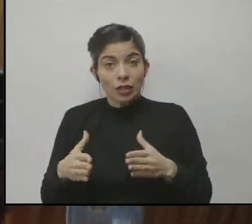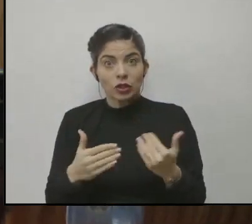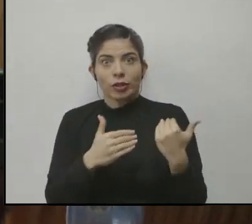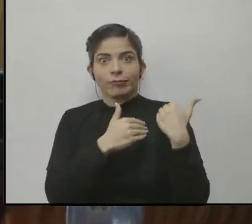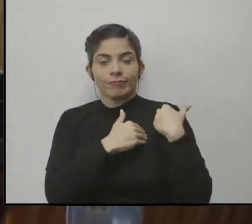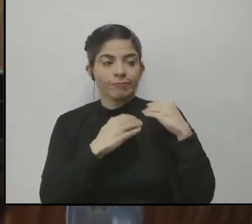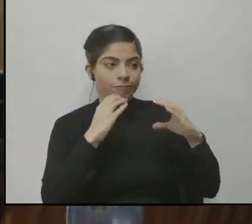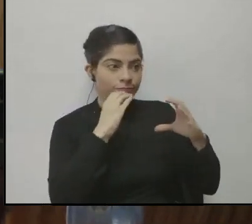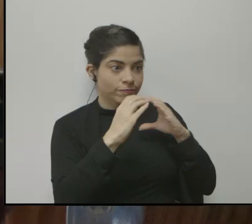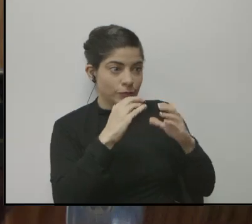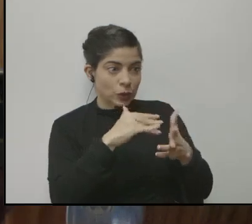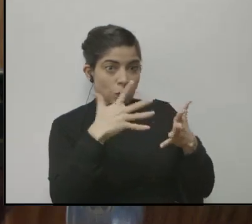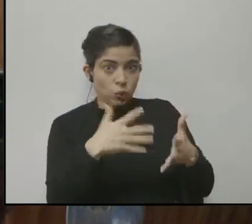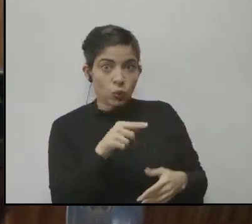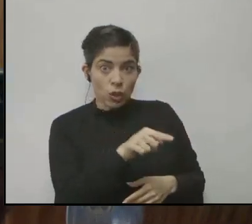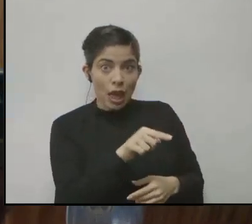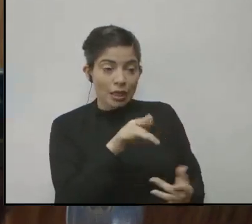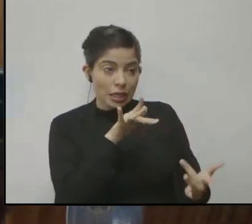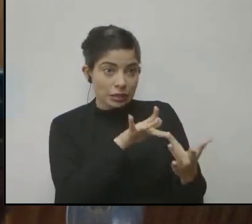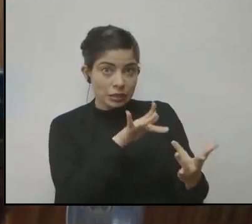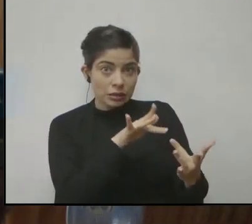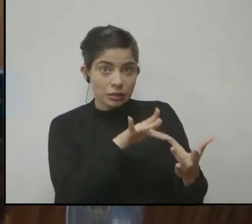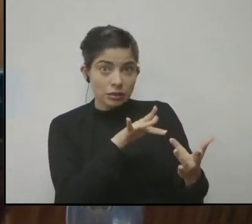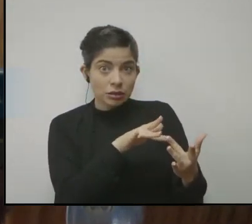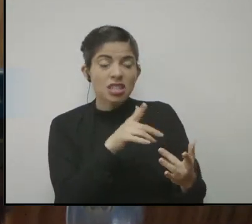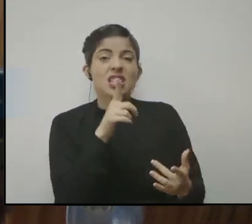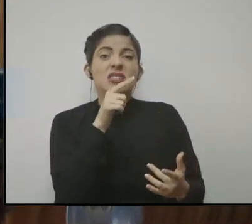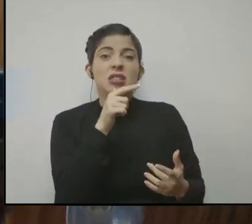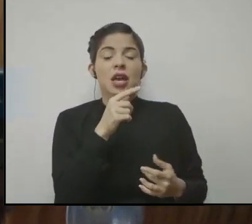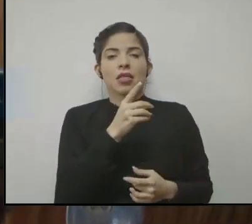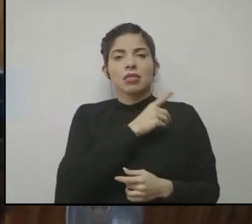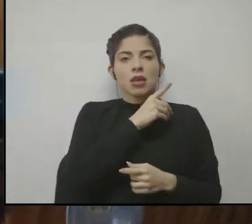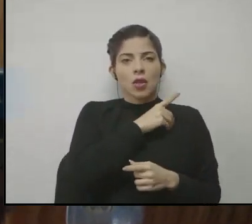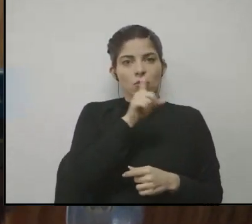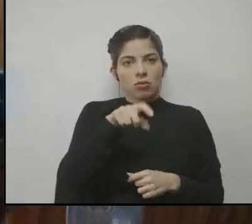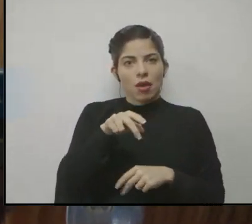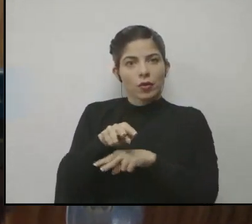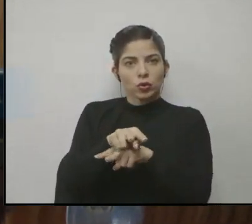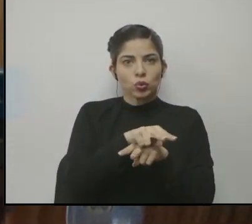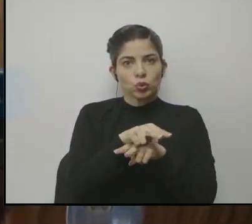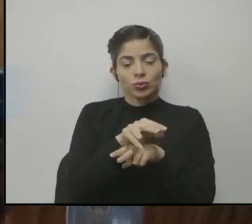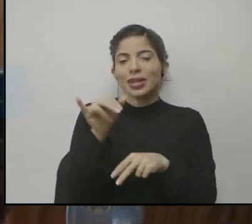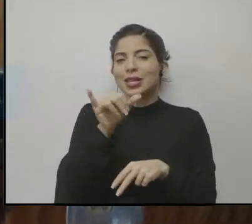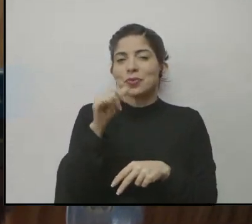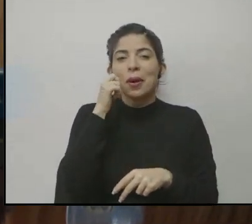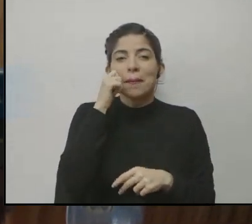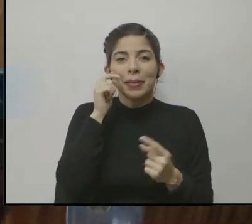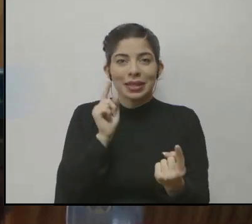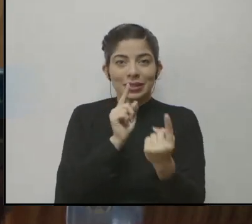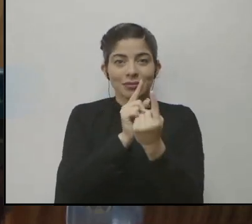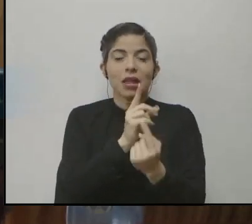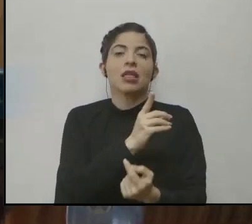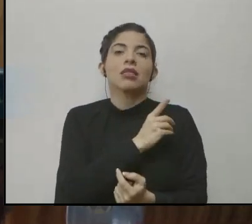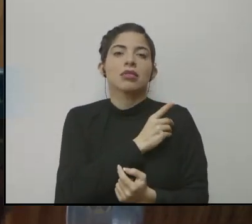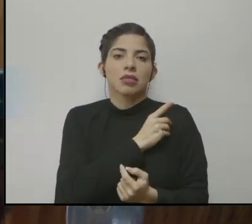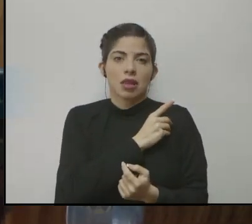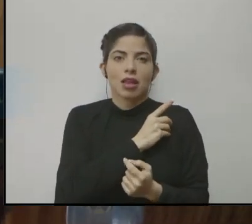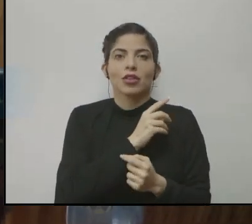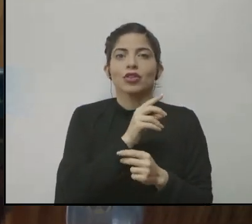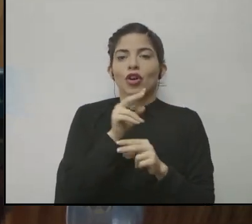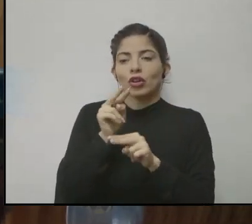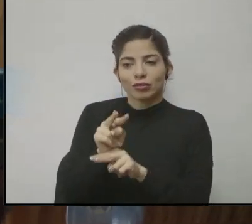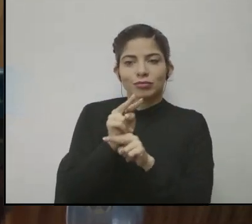sus estudiantes pasa también por el director del centro educativo. Igual que en la presencialidad, el director debe llevar ese